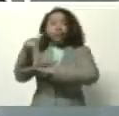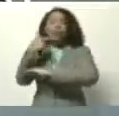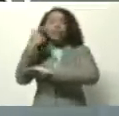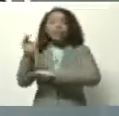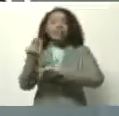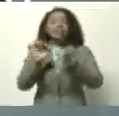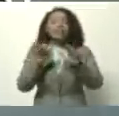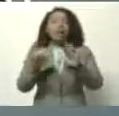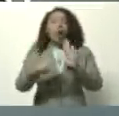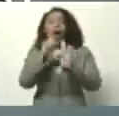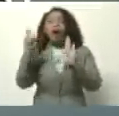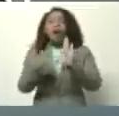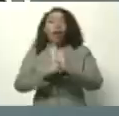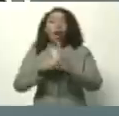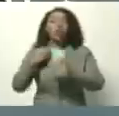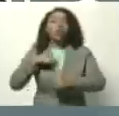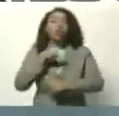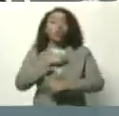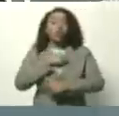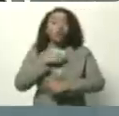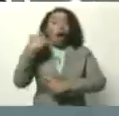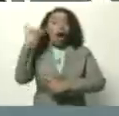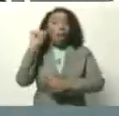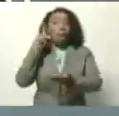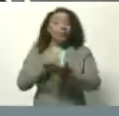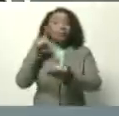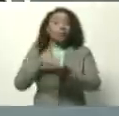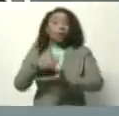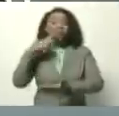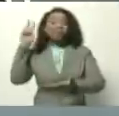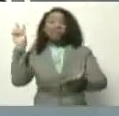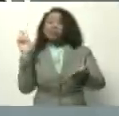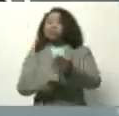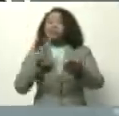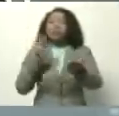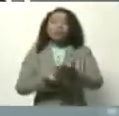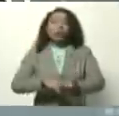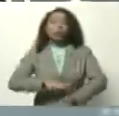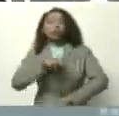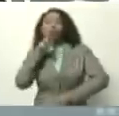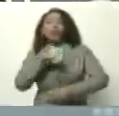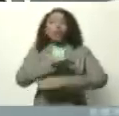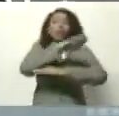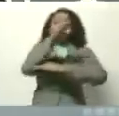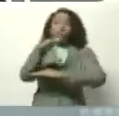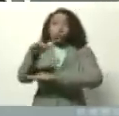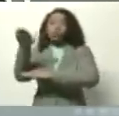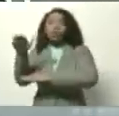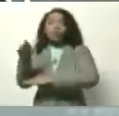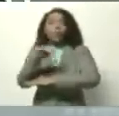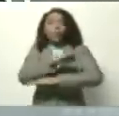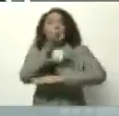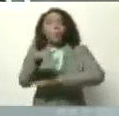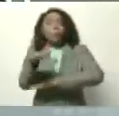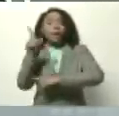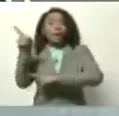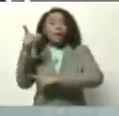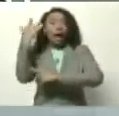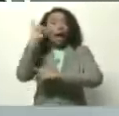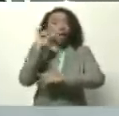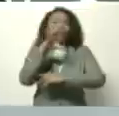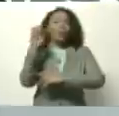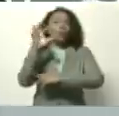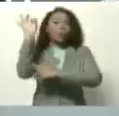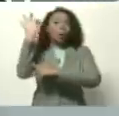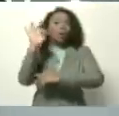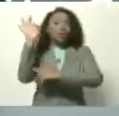secretario general que estamos en presencia de una verdadera crisis de los océanos. Bueno, los océanos suministran el 50%